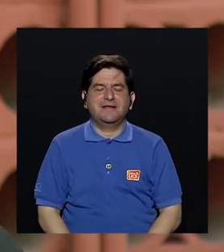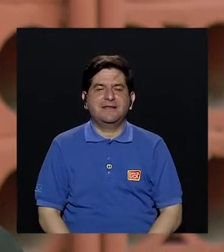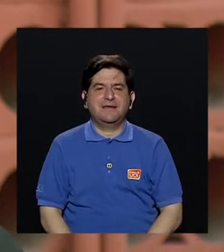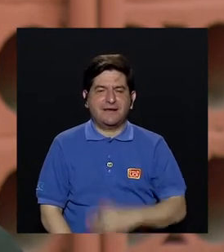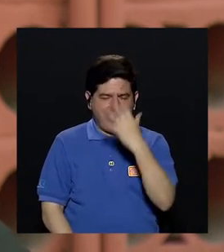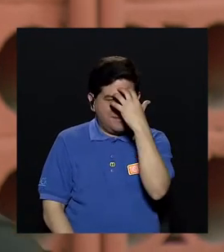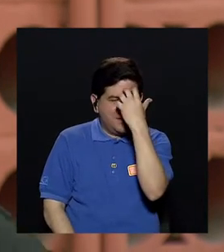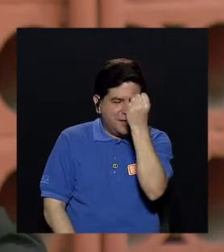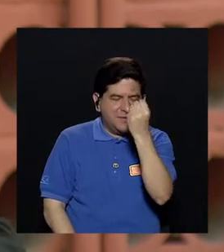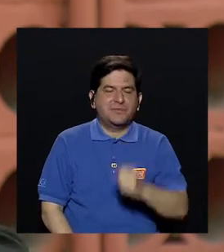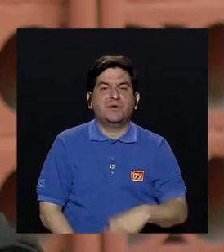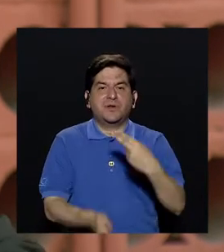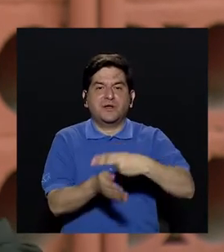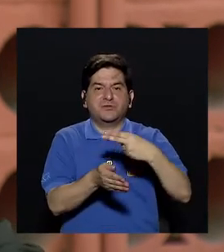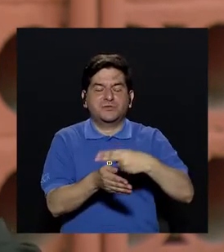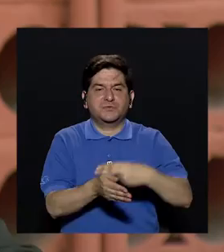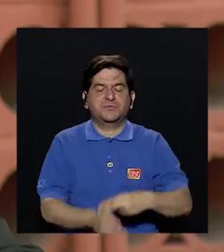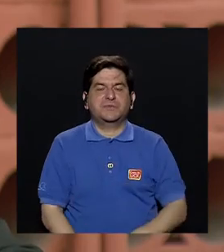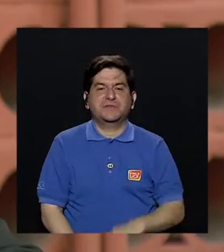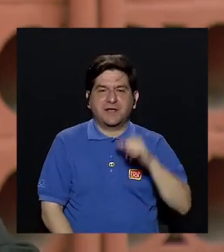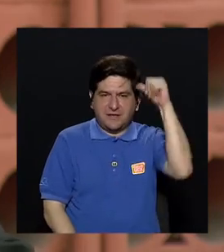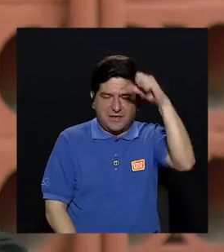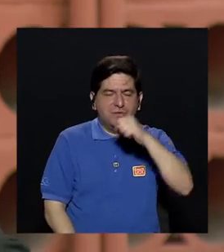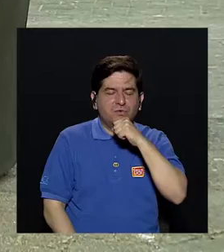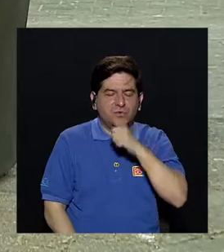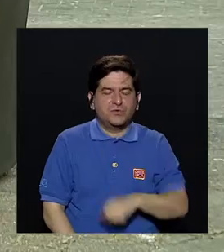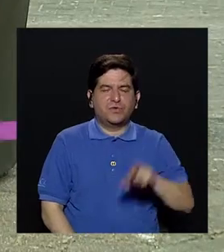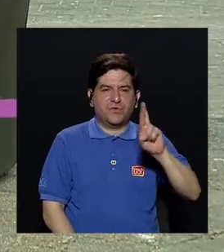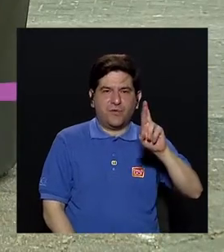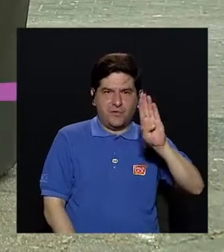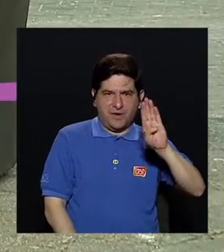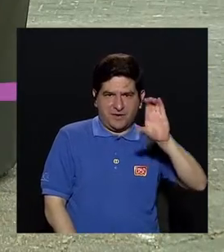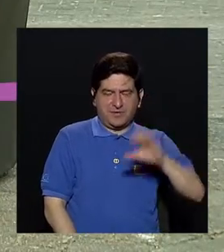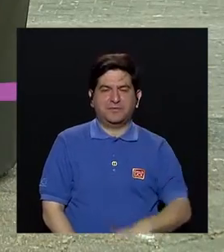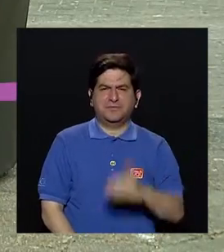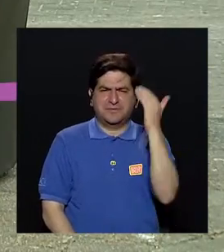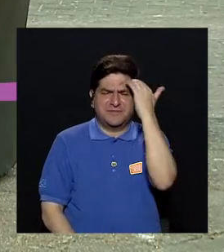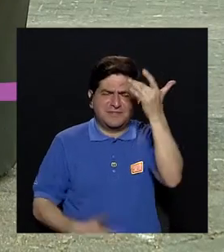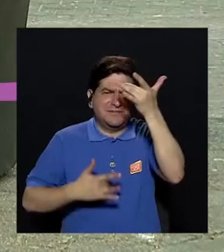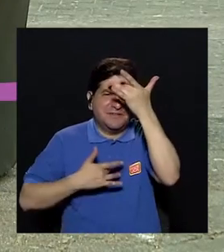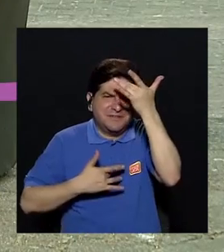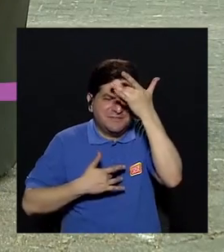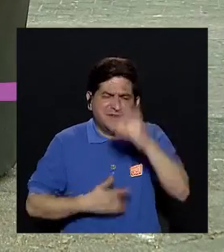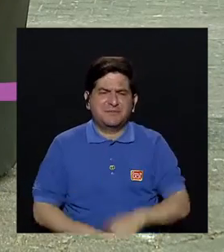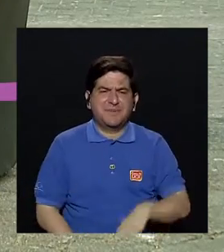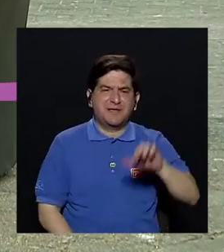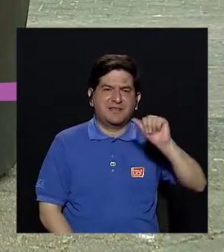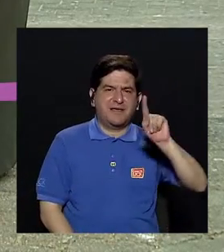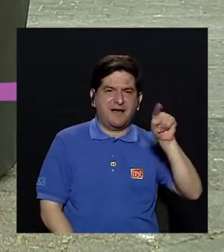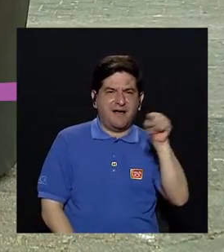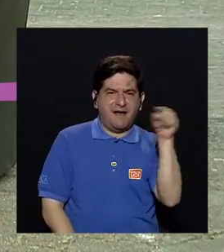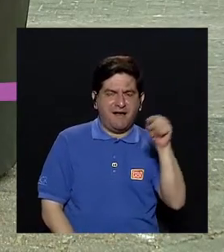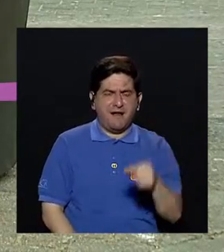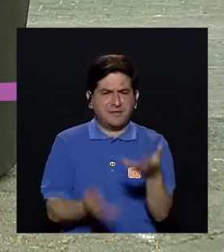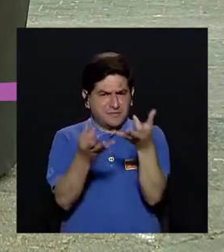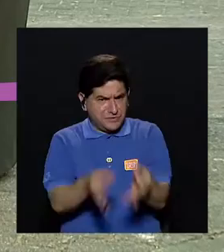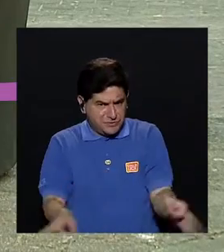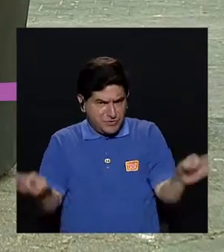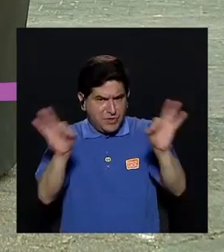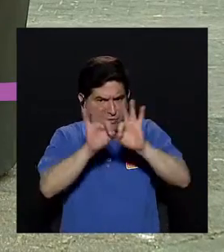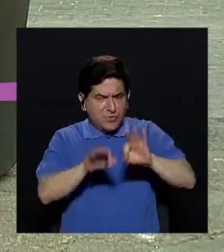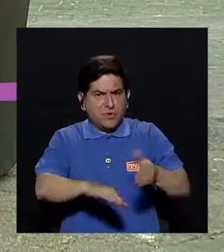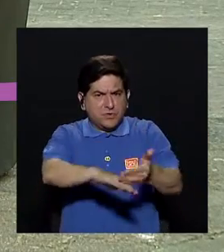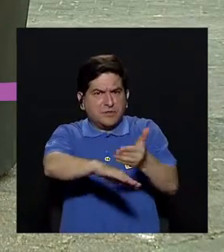Blanco Cervantes. Bueno, doctor, sabemos que la enfermedad del Alzheimer cada vez cobra mayor